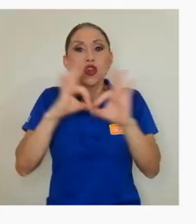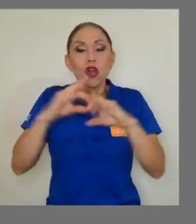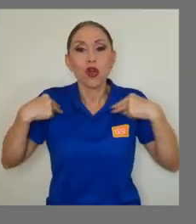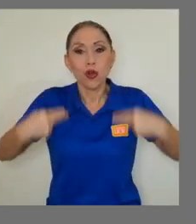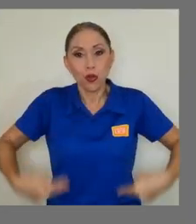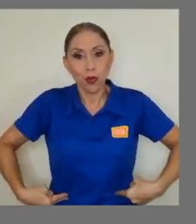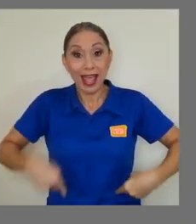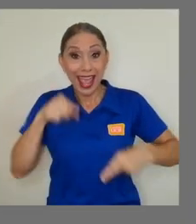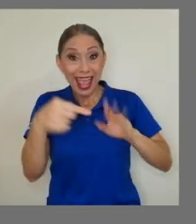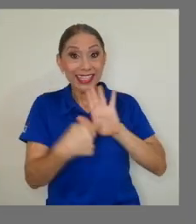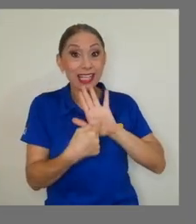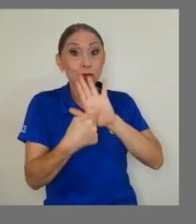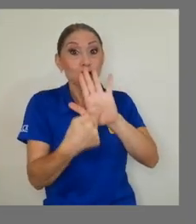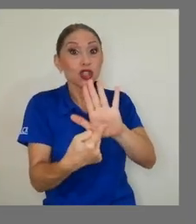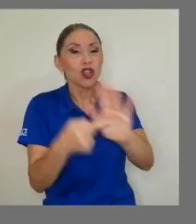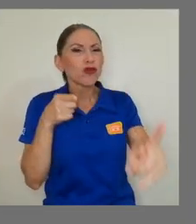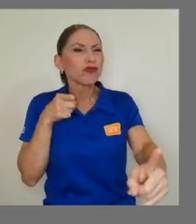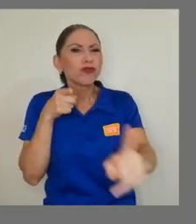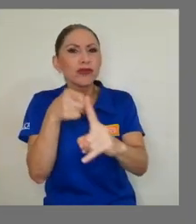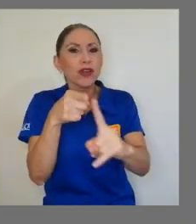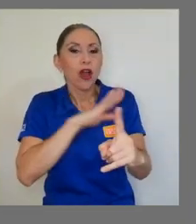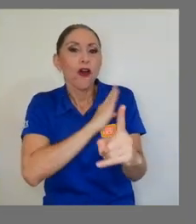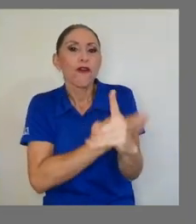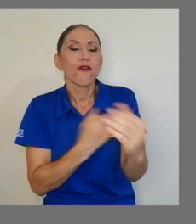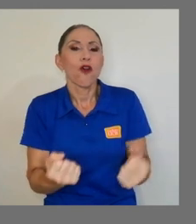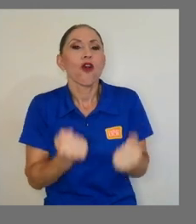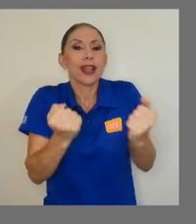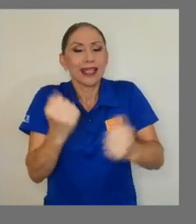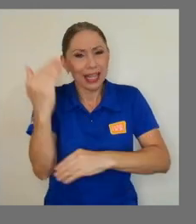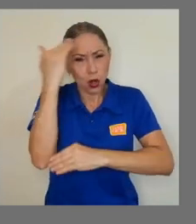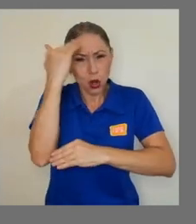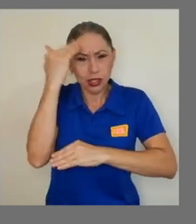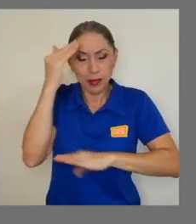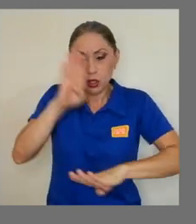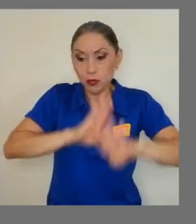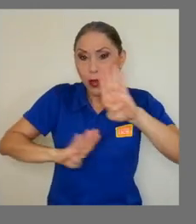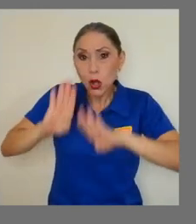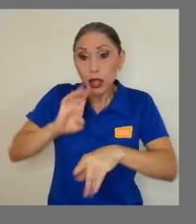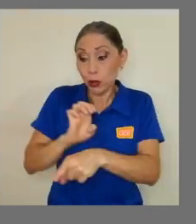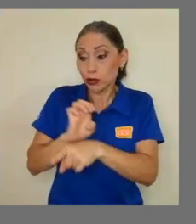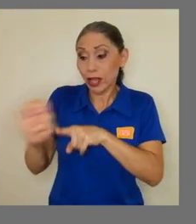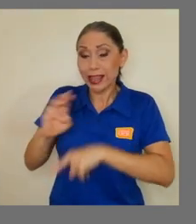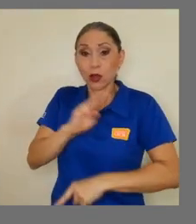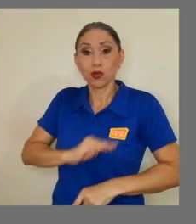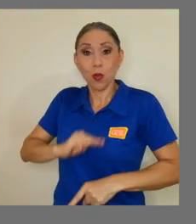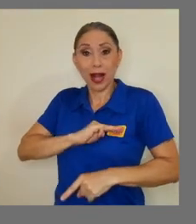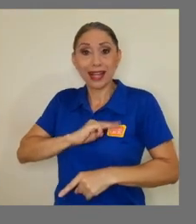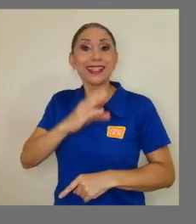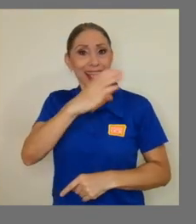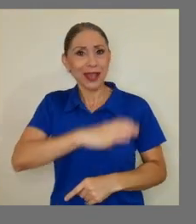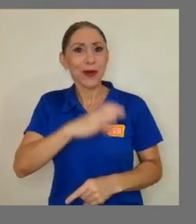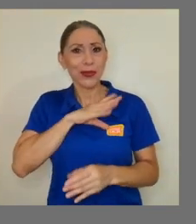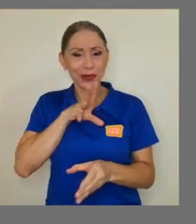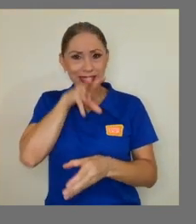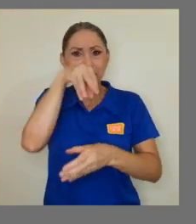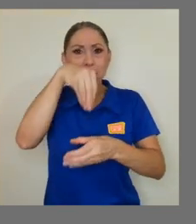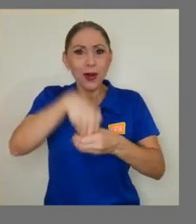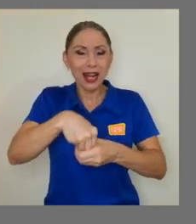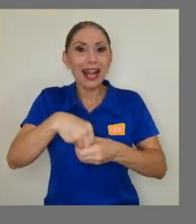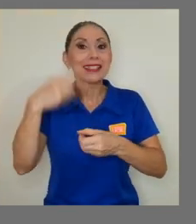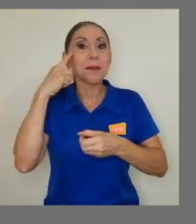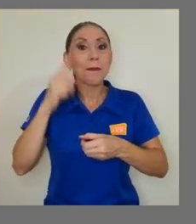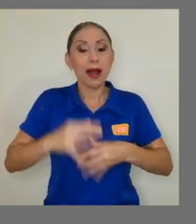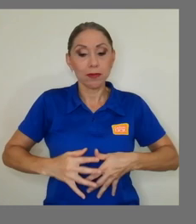exposición que busca fortalecer los conocimientos biológicos, ético-morales y las conductas involucradas en la